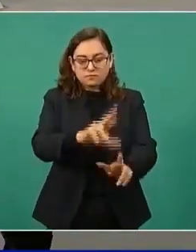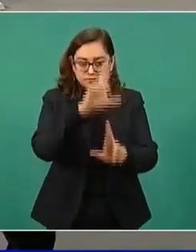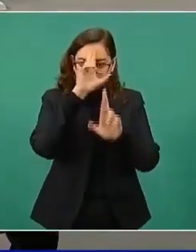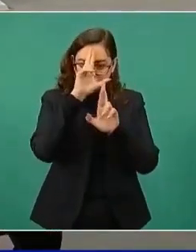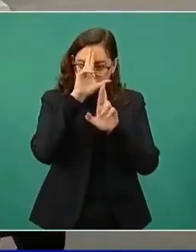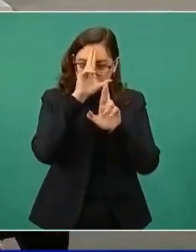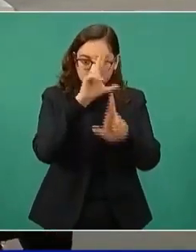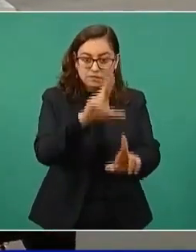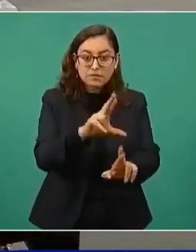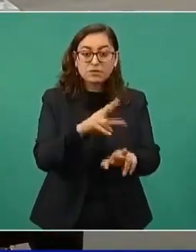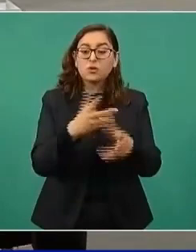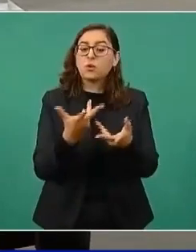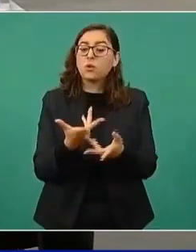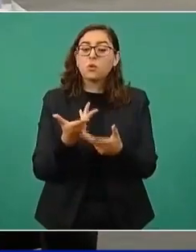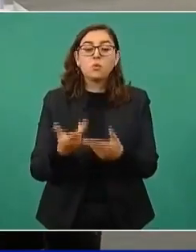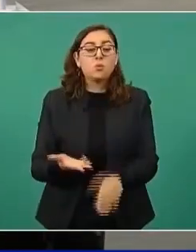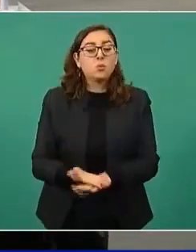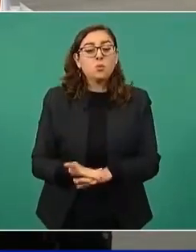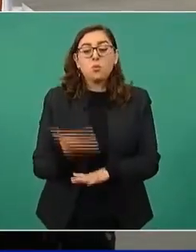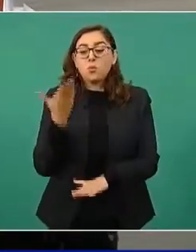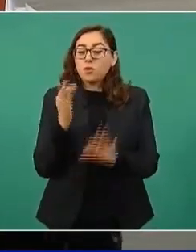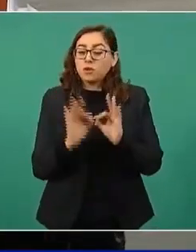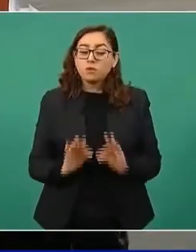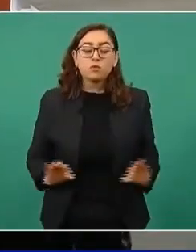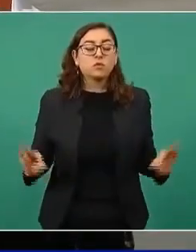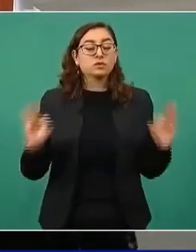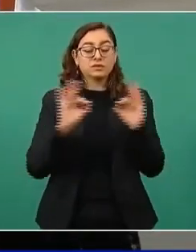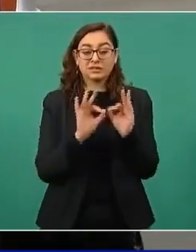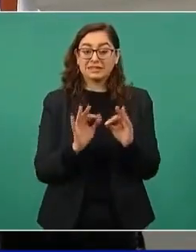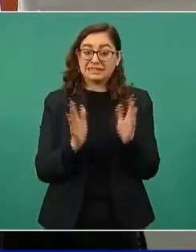necesidad de actuar de inmediato